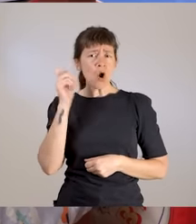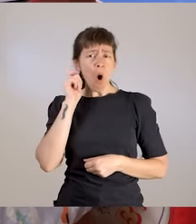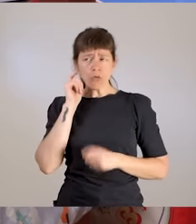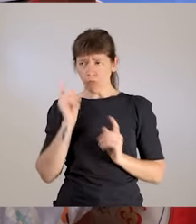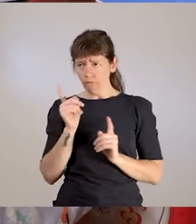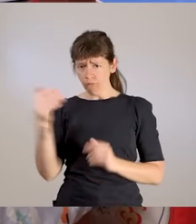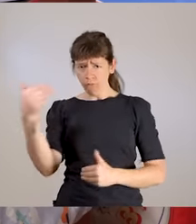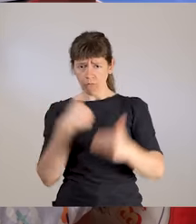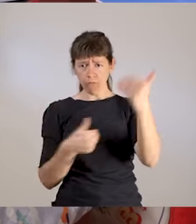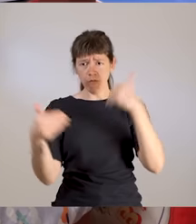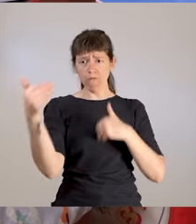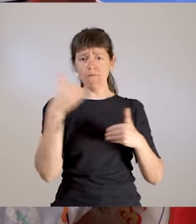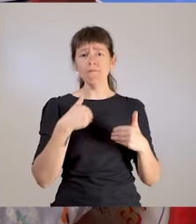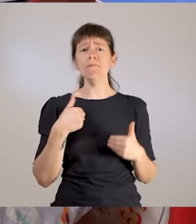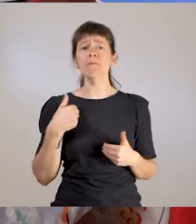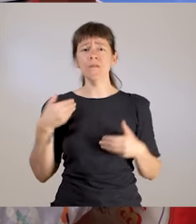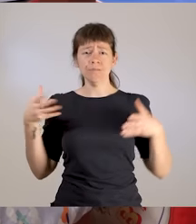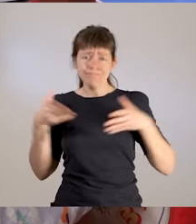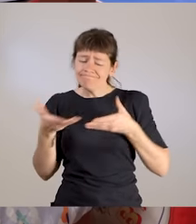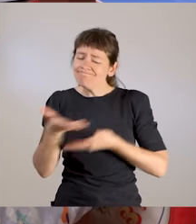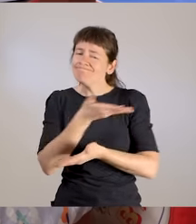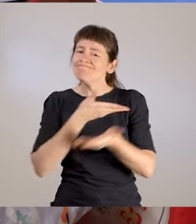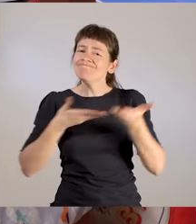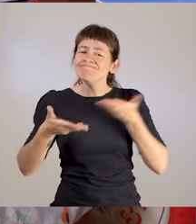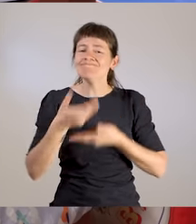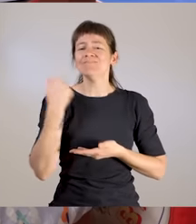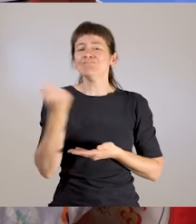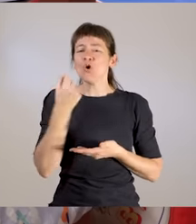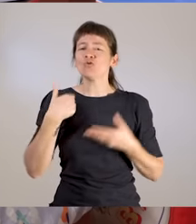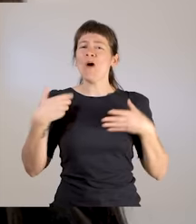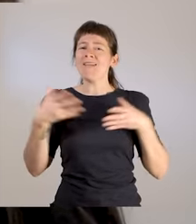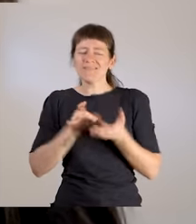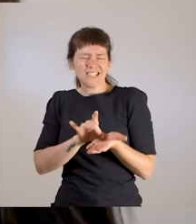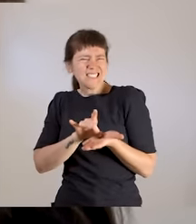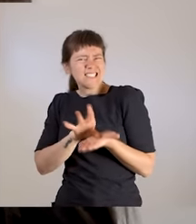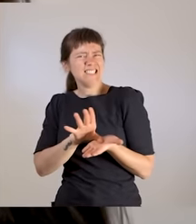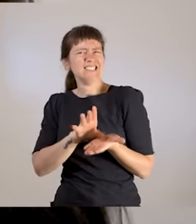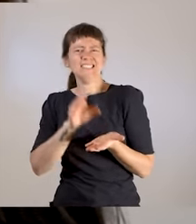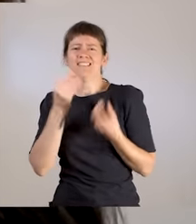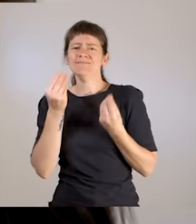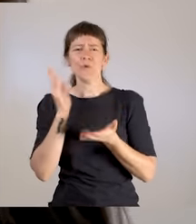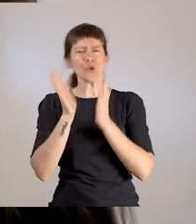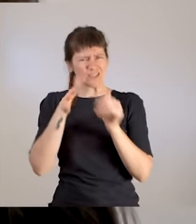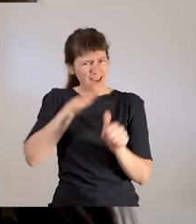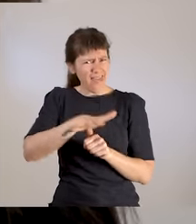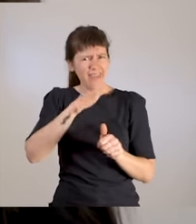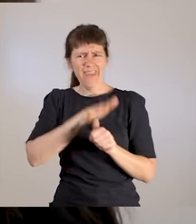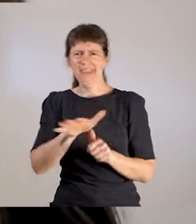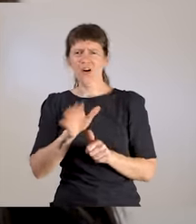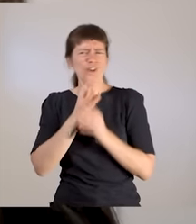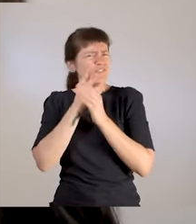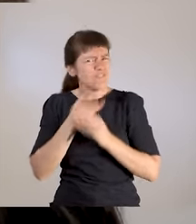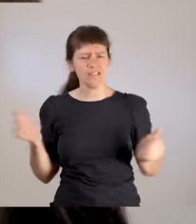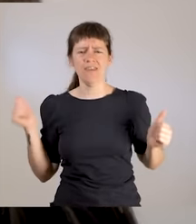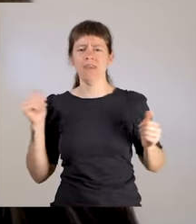que vamos a seguir conviviendo por mucho tiempo más hasta que logremos eliminar las violencias de género y sí poder salir de esas situaciones.